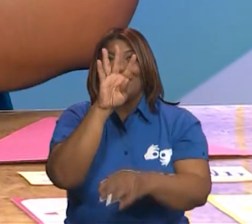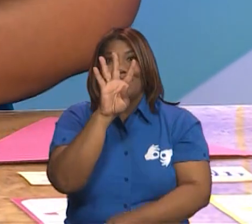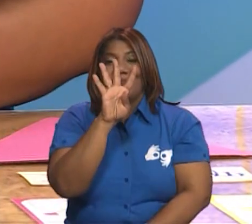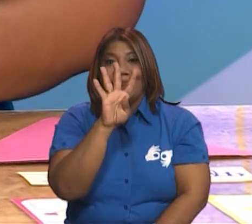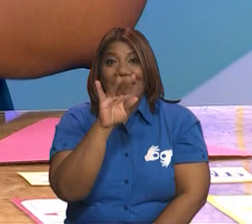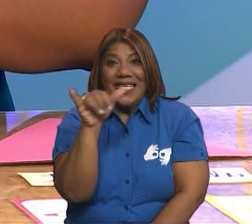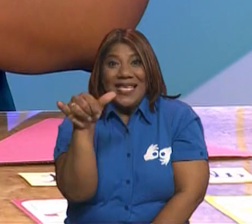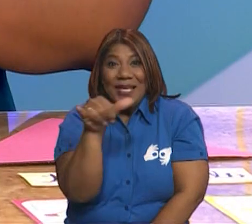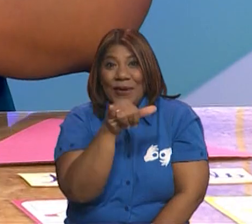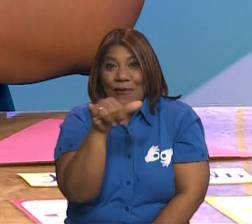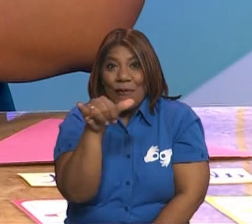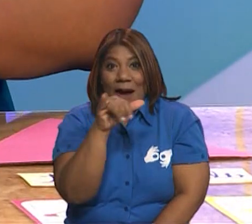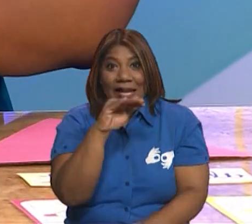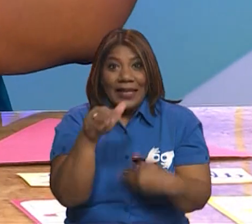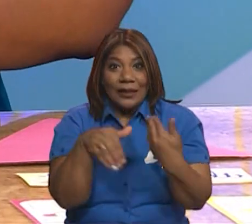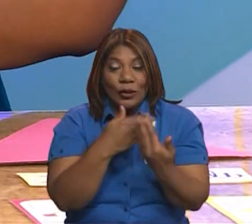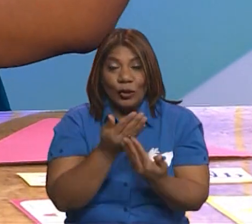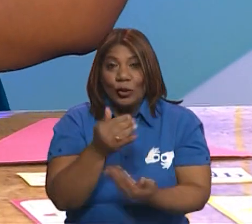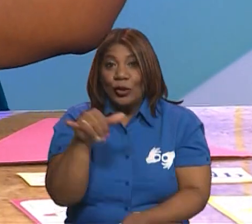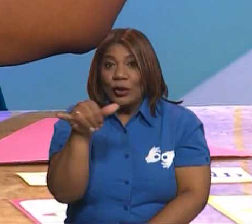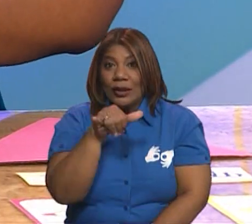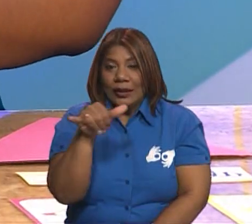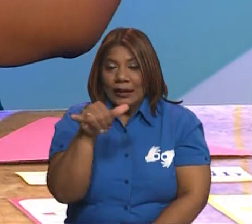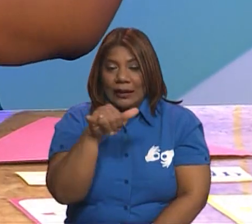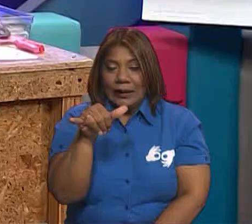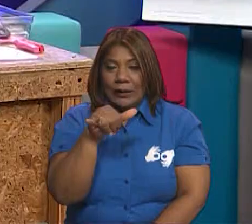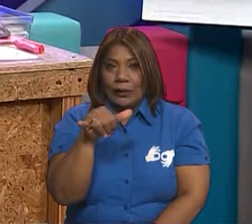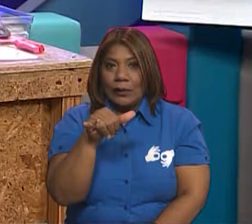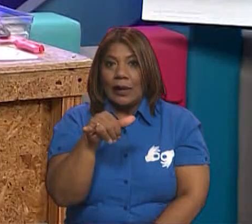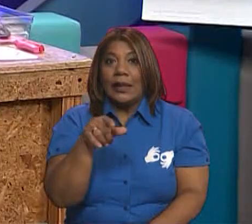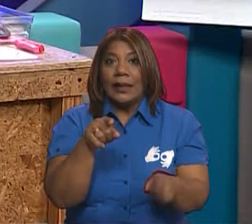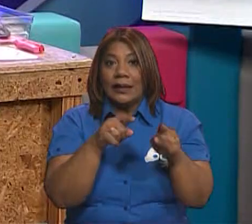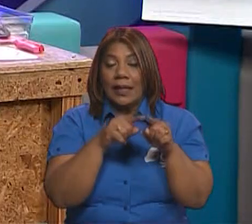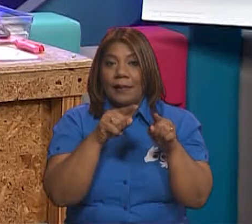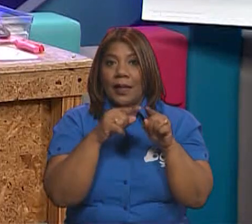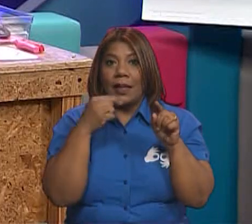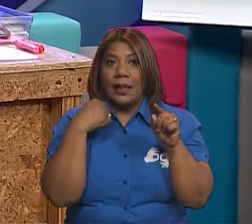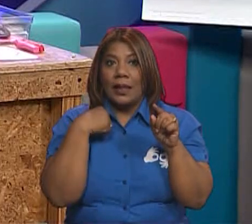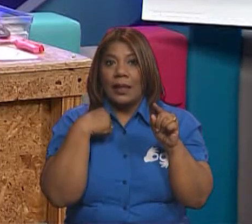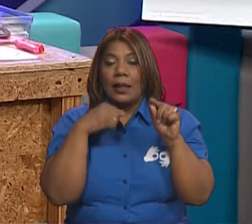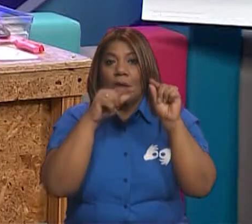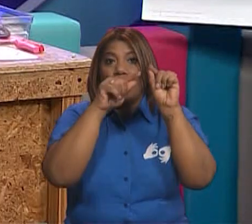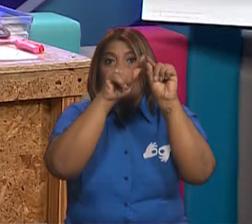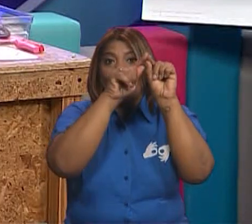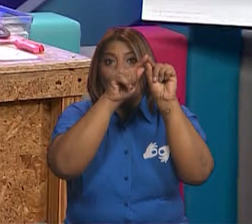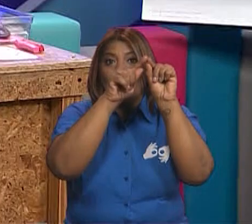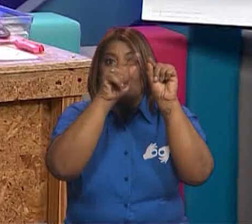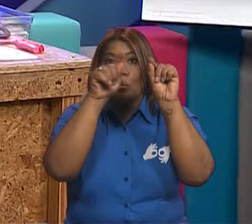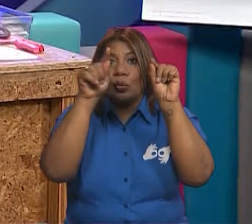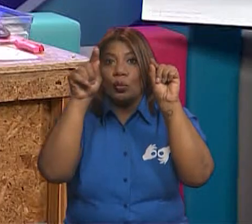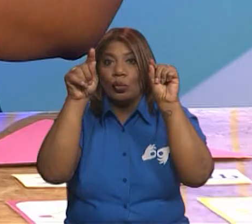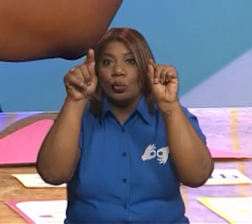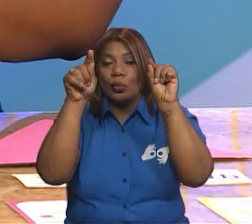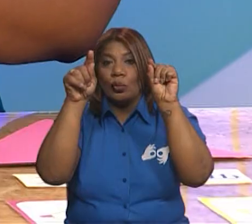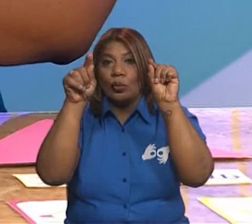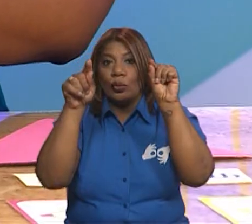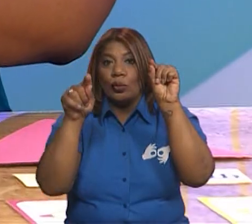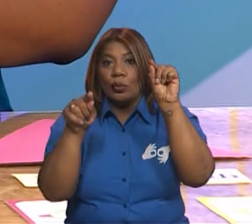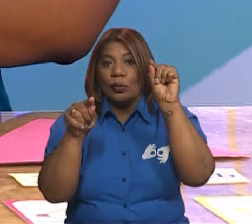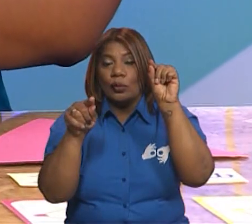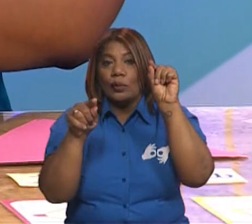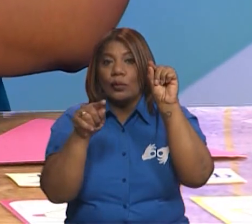4. Muy bien. Y esos lados se unen en unos puntos. Contemos cuántos son. 1, 2,